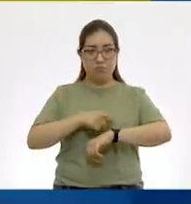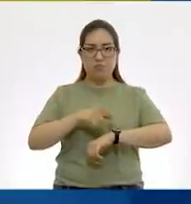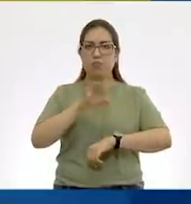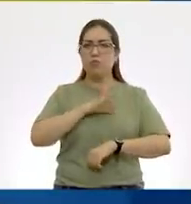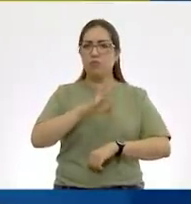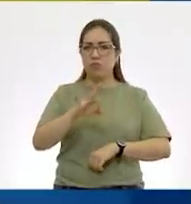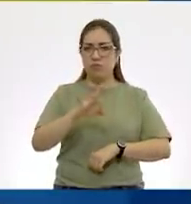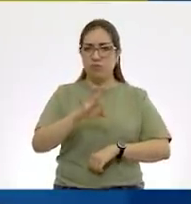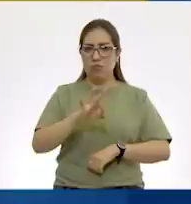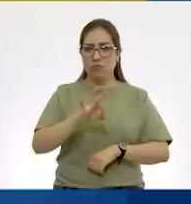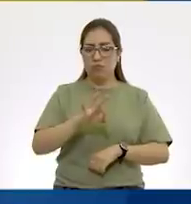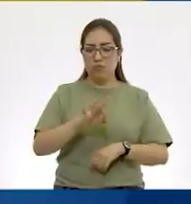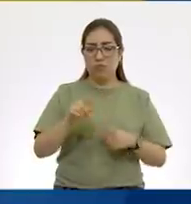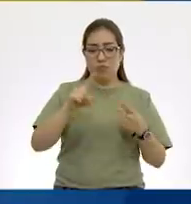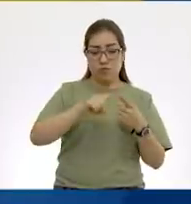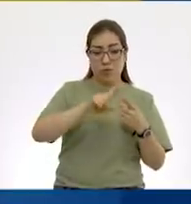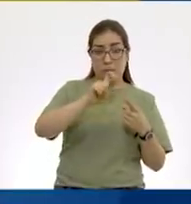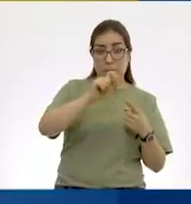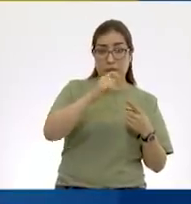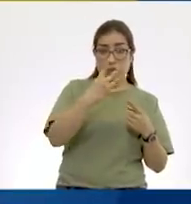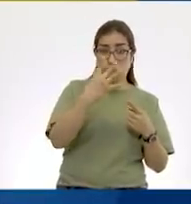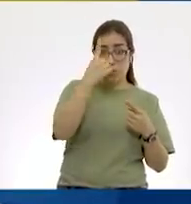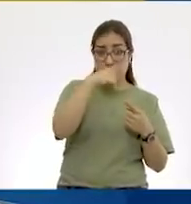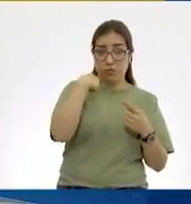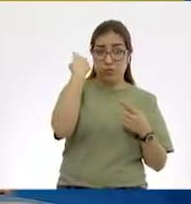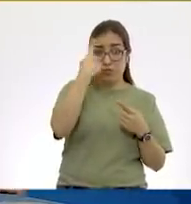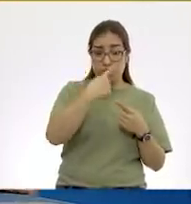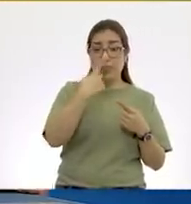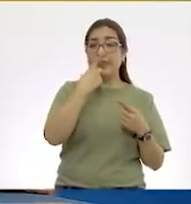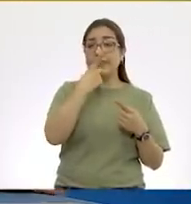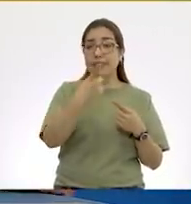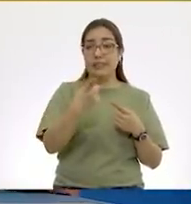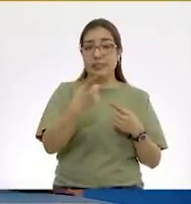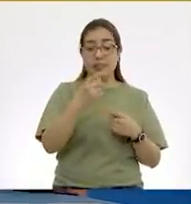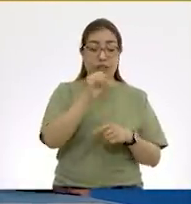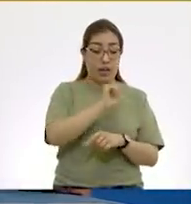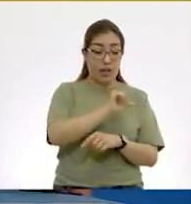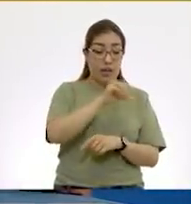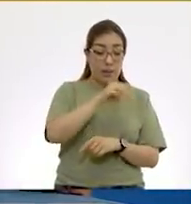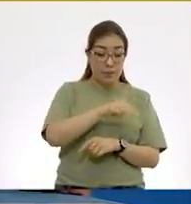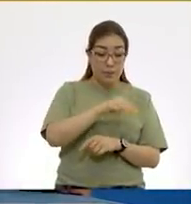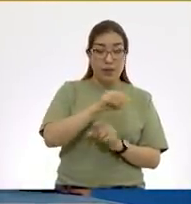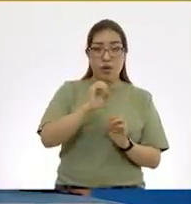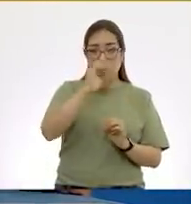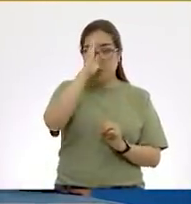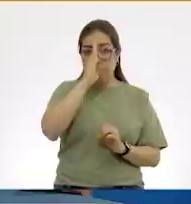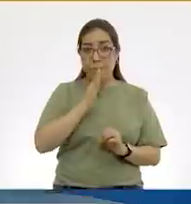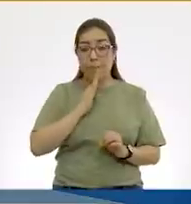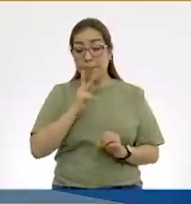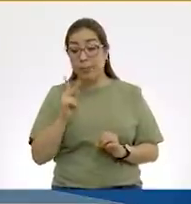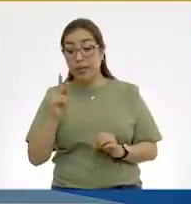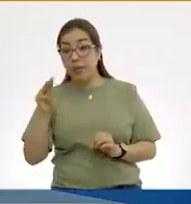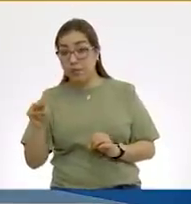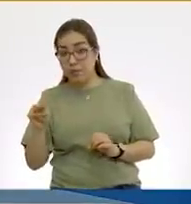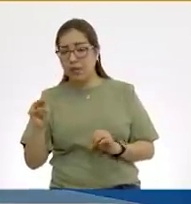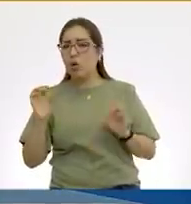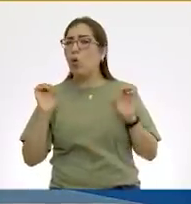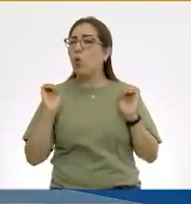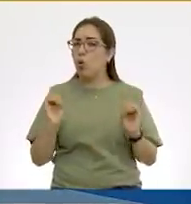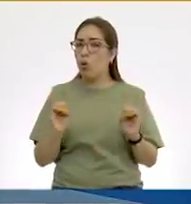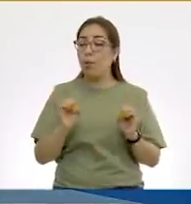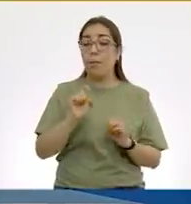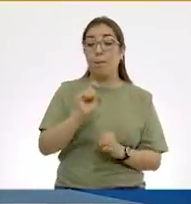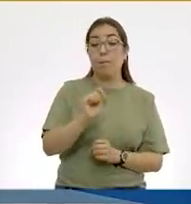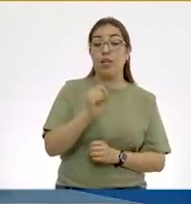en un formato de 24 horas, donde va a aparecer antes meridiano o pasado meridiano, o en un formato de